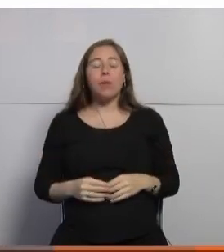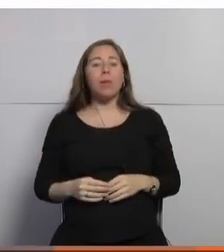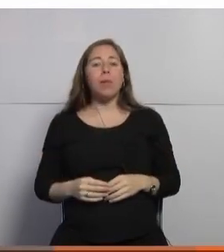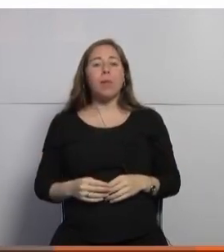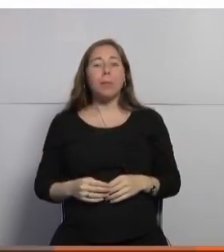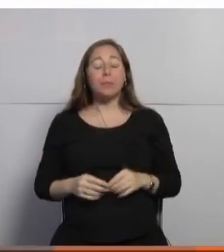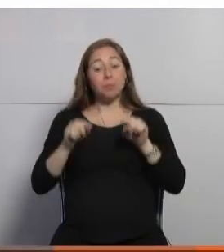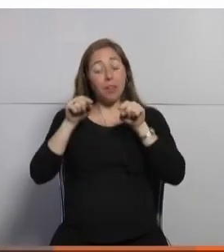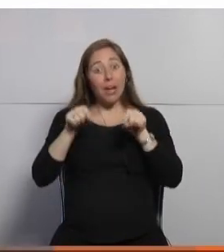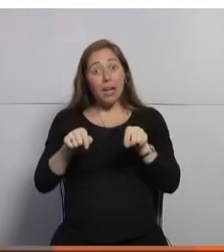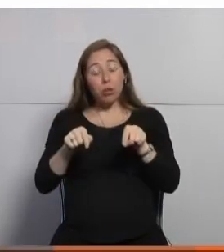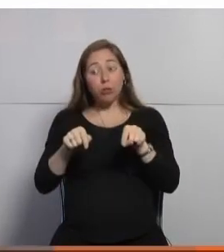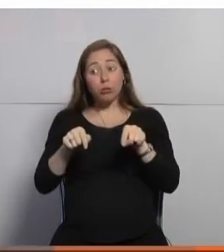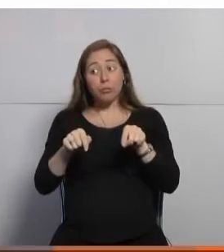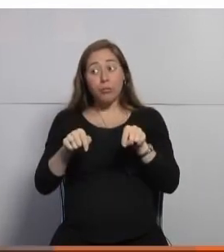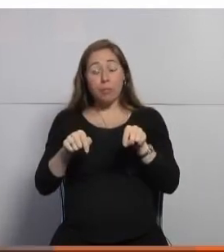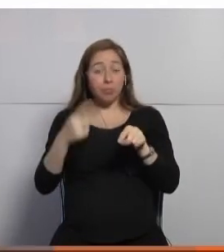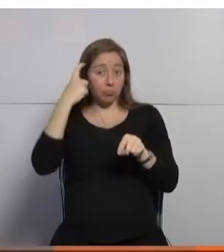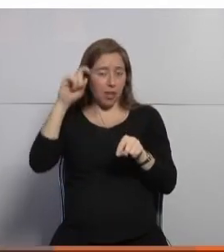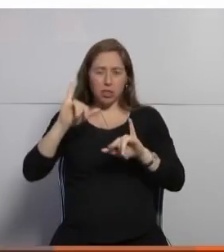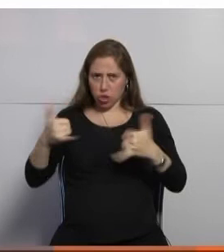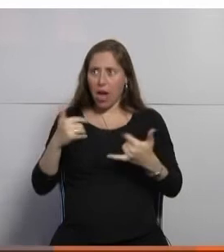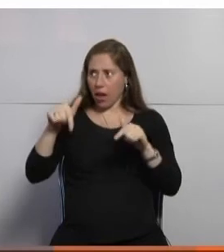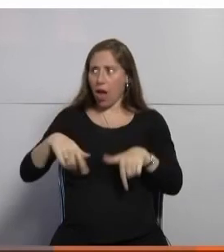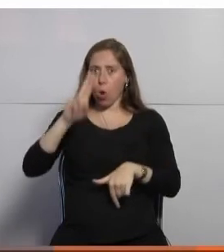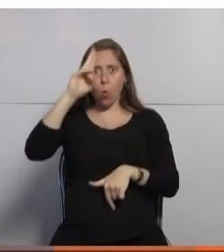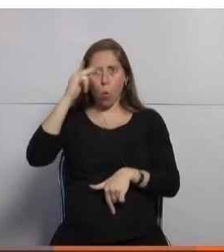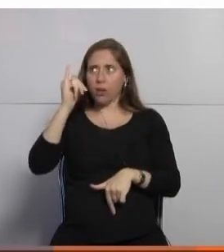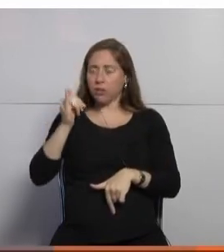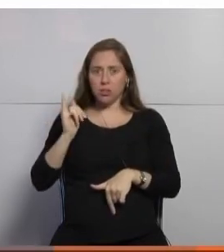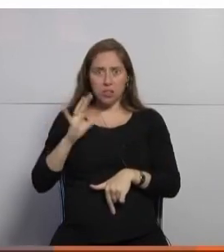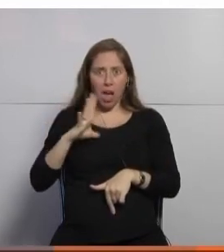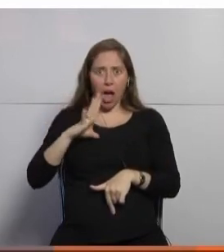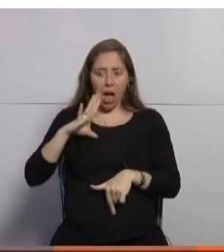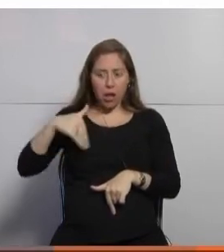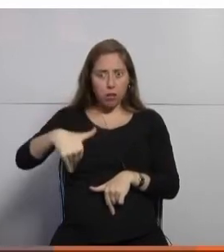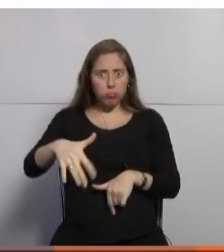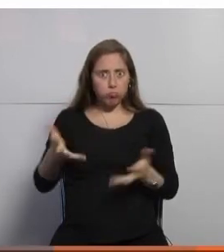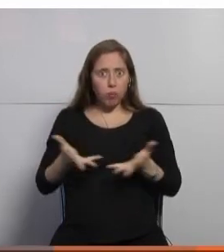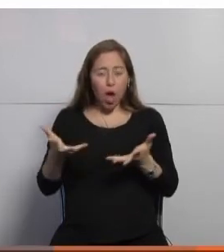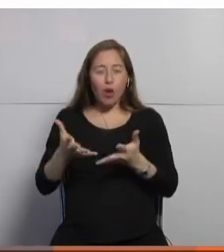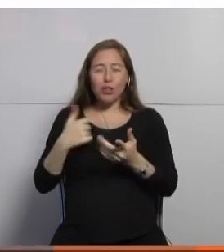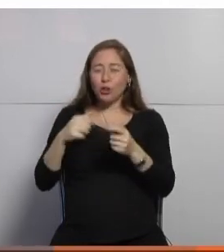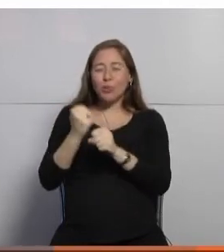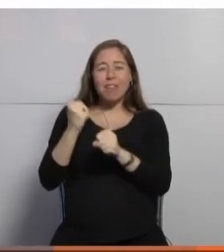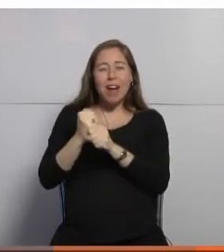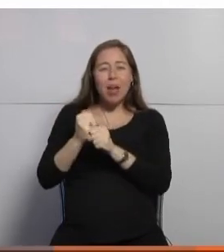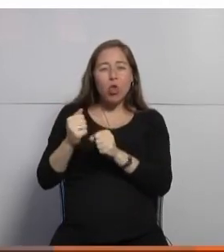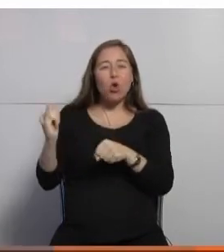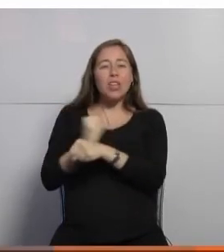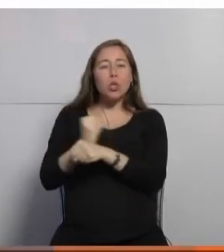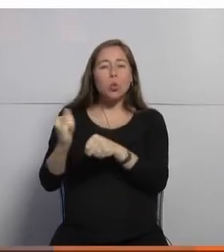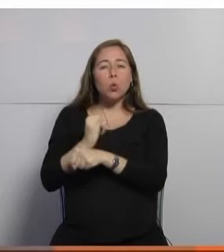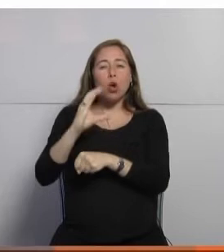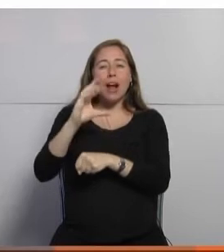este producto ya está en Uruguay lo hemos estado trabajando con el instituto Clemente estable se han